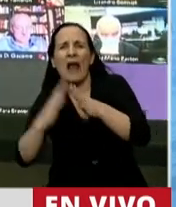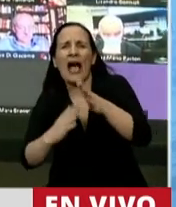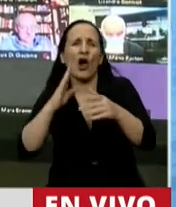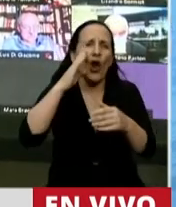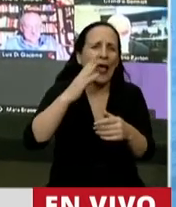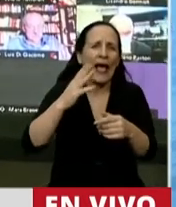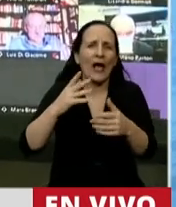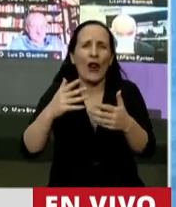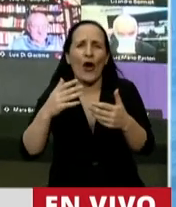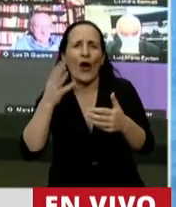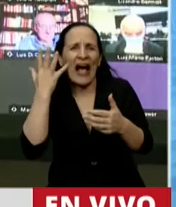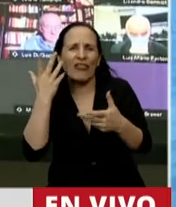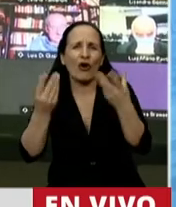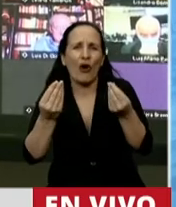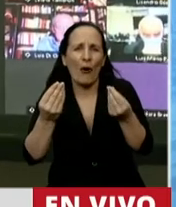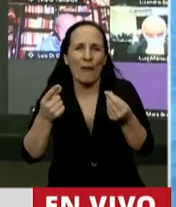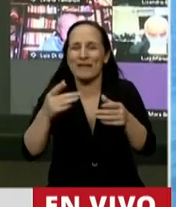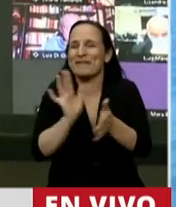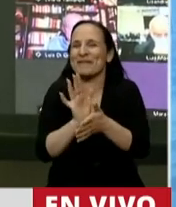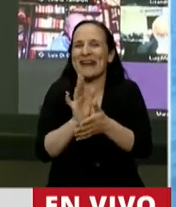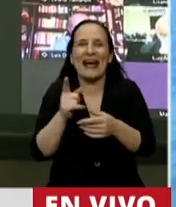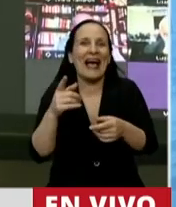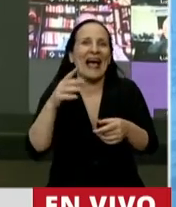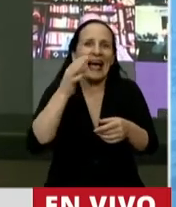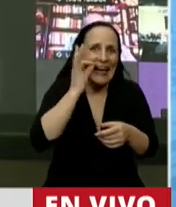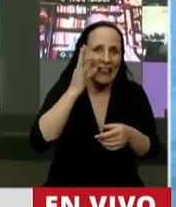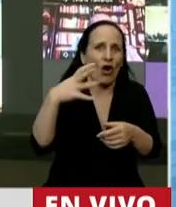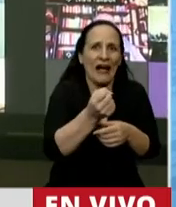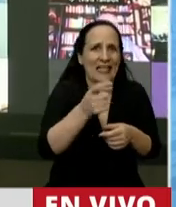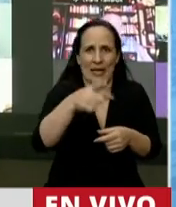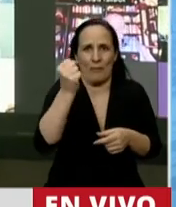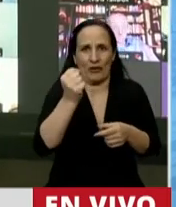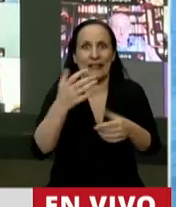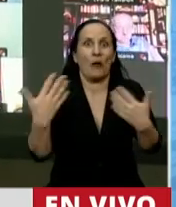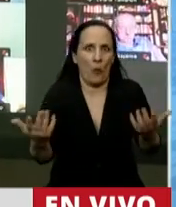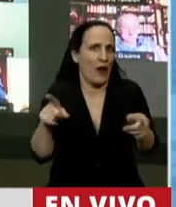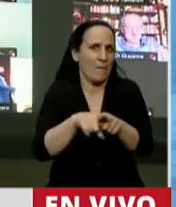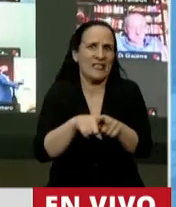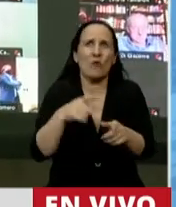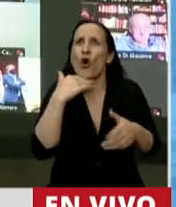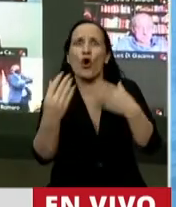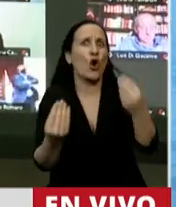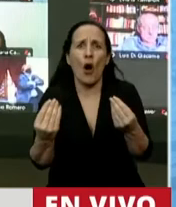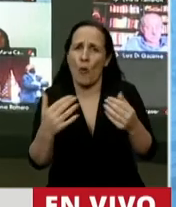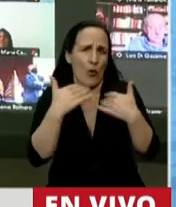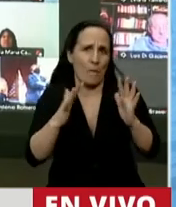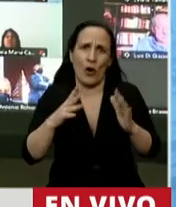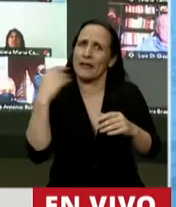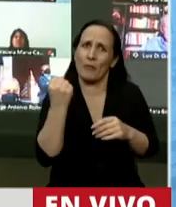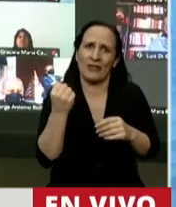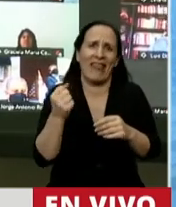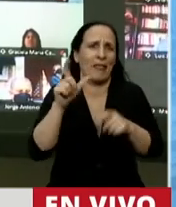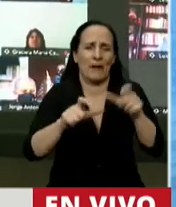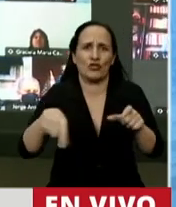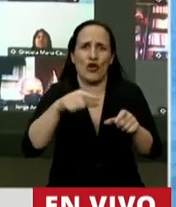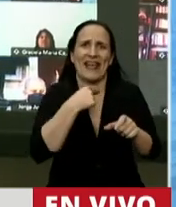problemas que la gente sola no puede resolver. Por eso, la última palabra es, y quiero pensar que entre